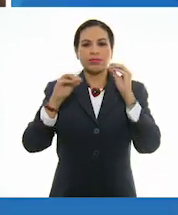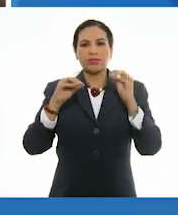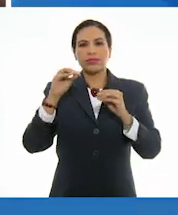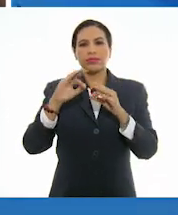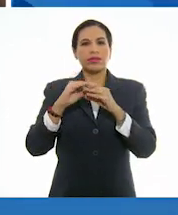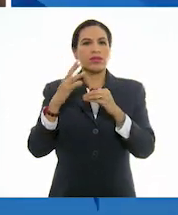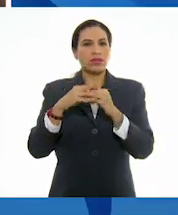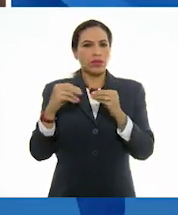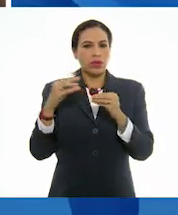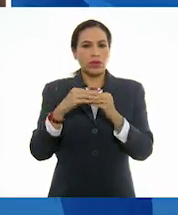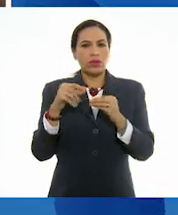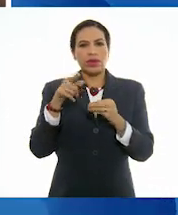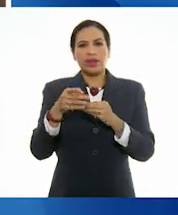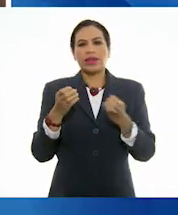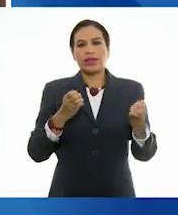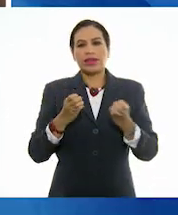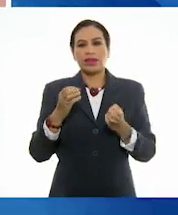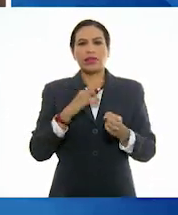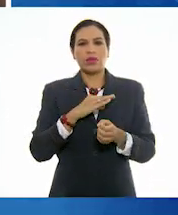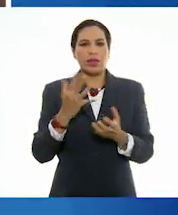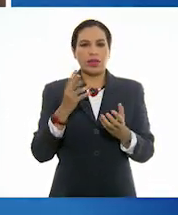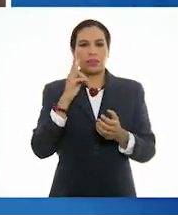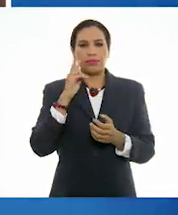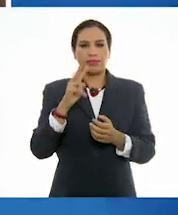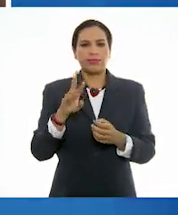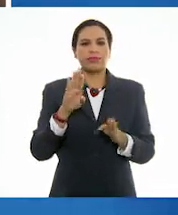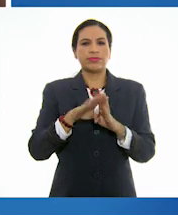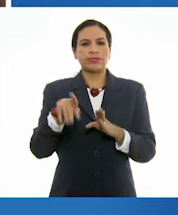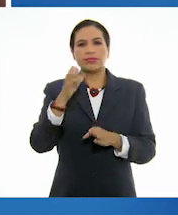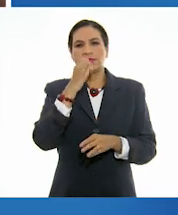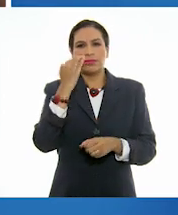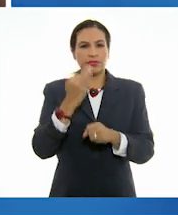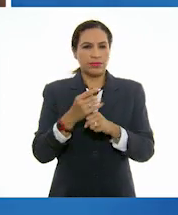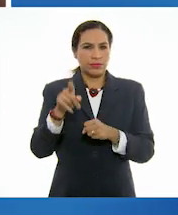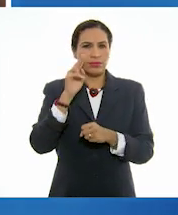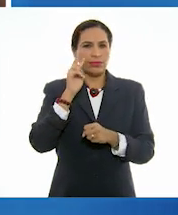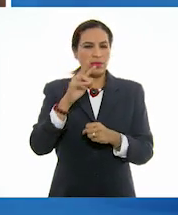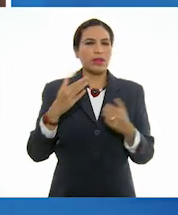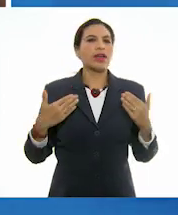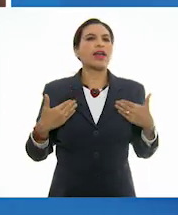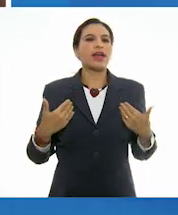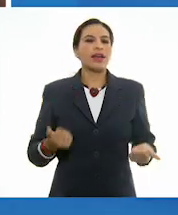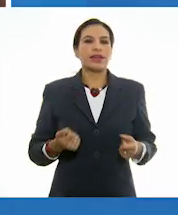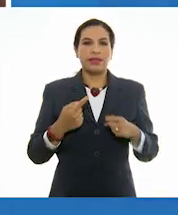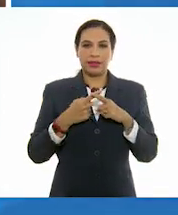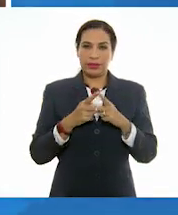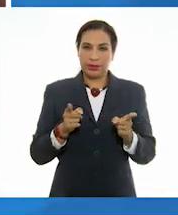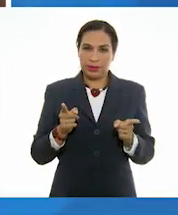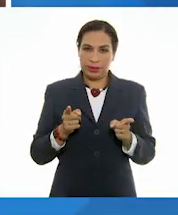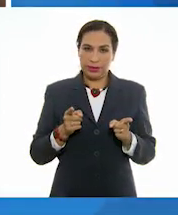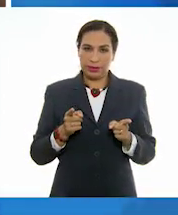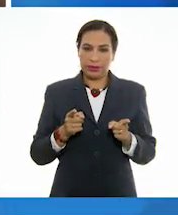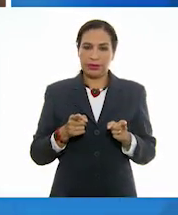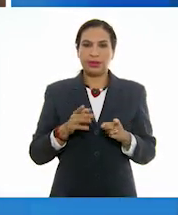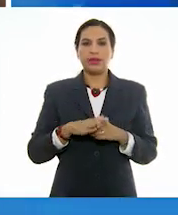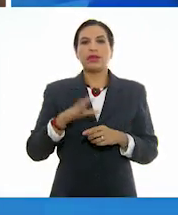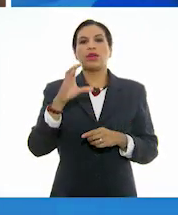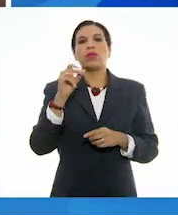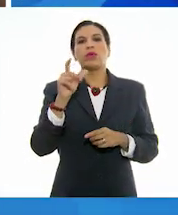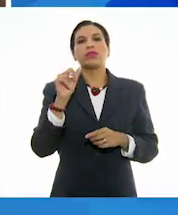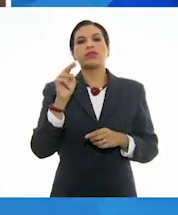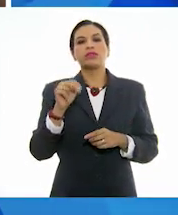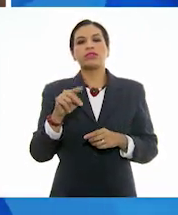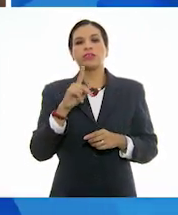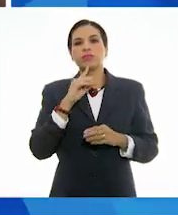las frutas. Este es un ejercicio que también yo hago con mis estudiantes para entender lo que es la diferencia de una composición